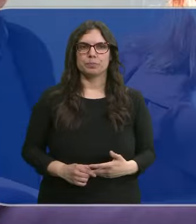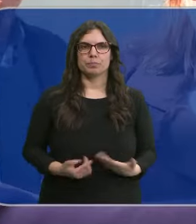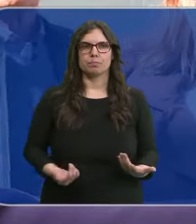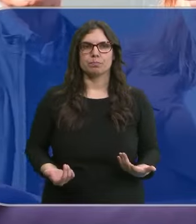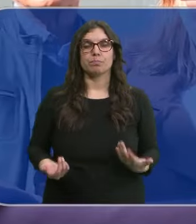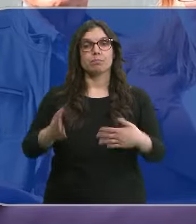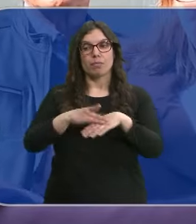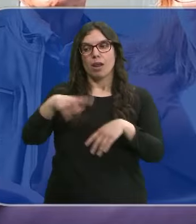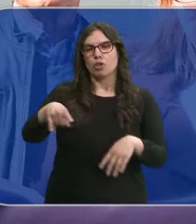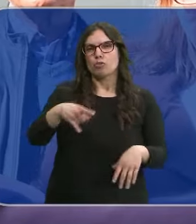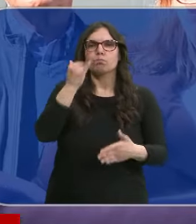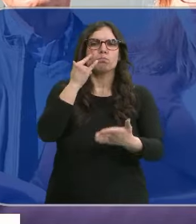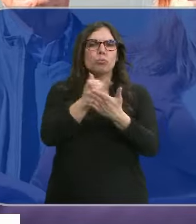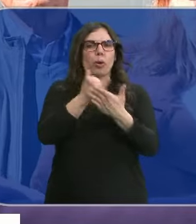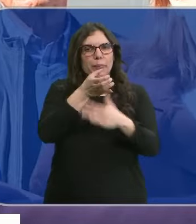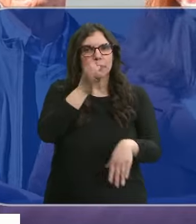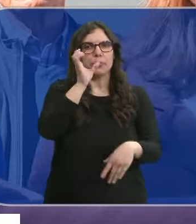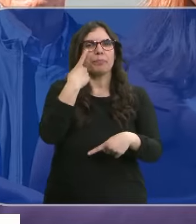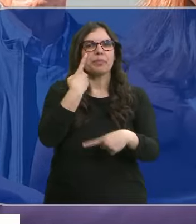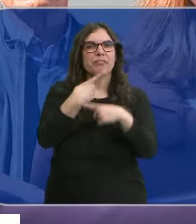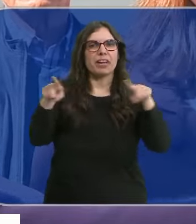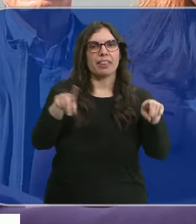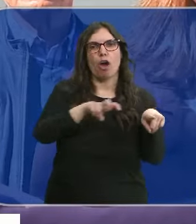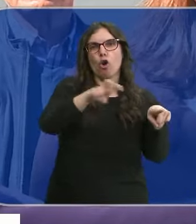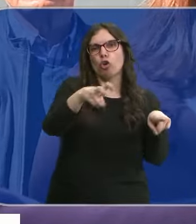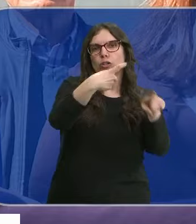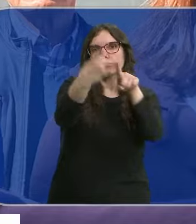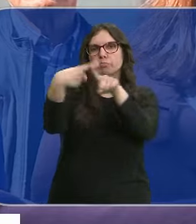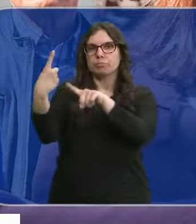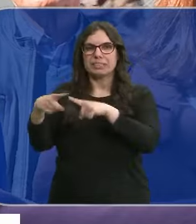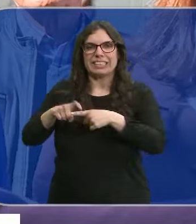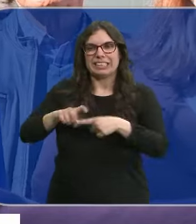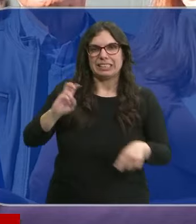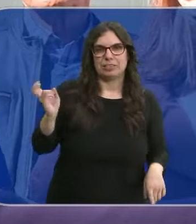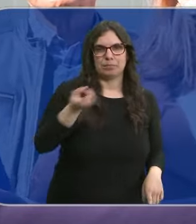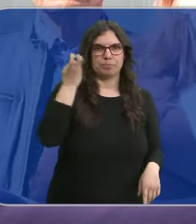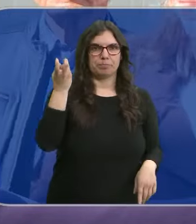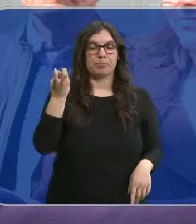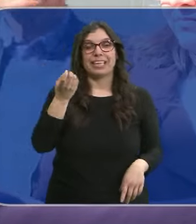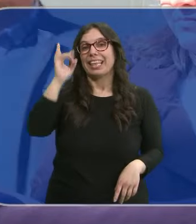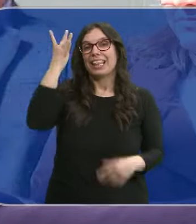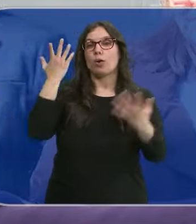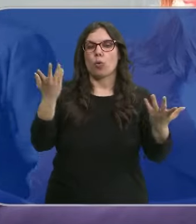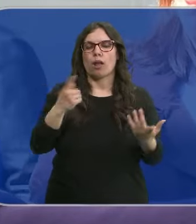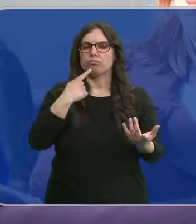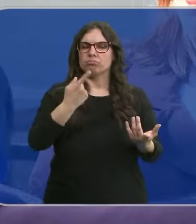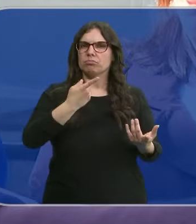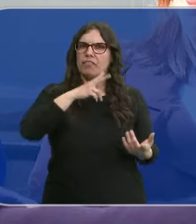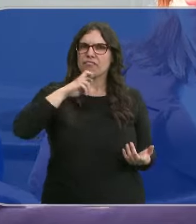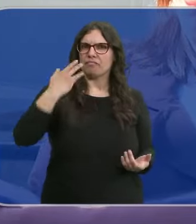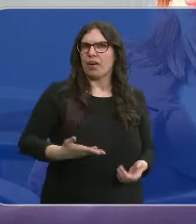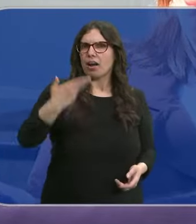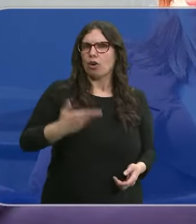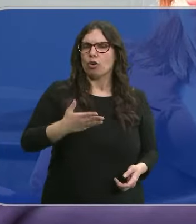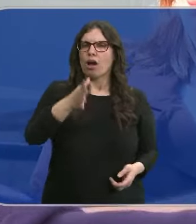Para que prueben el agua y que vean la diferencia con otras aguas de otros tipos. Y, bueno, la idea es poner en valor la gran